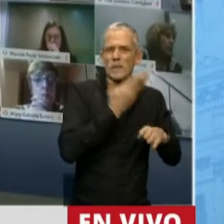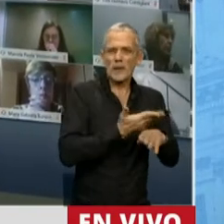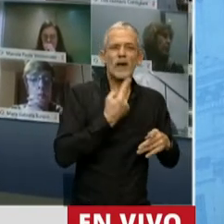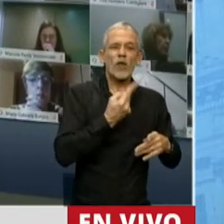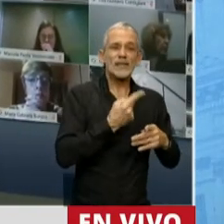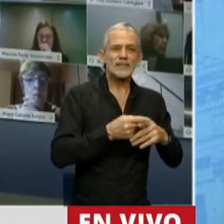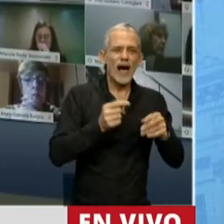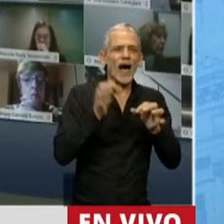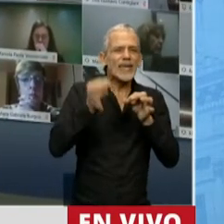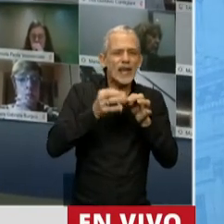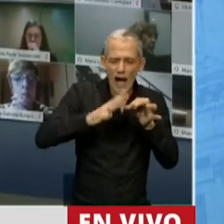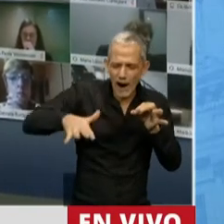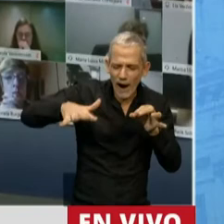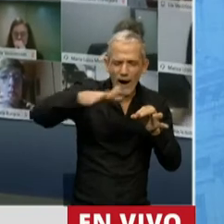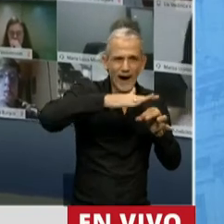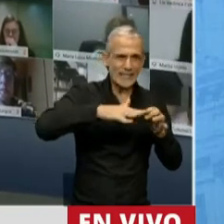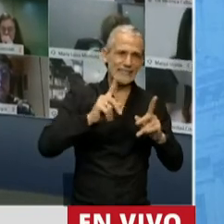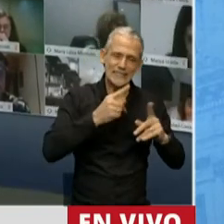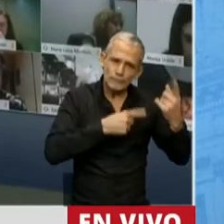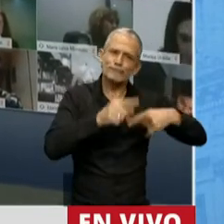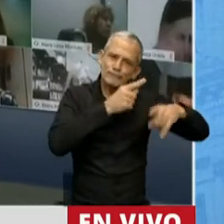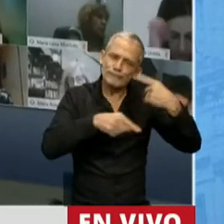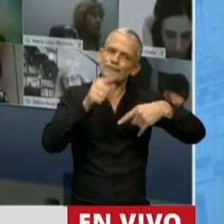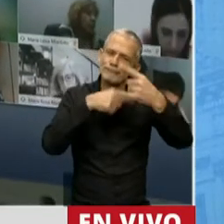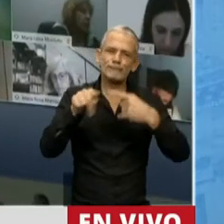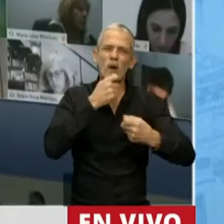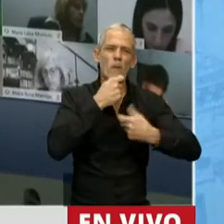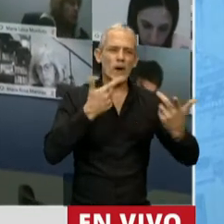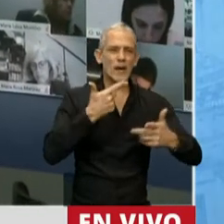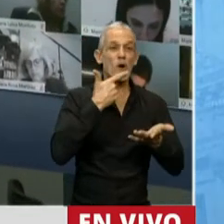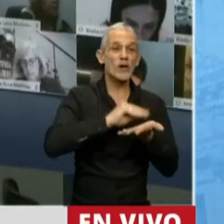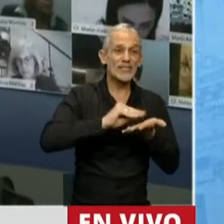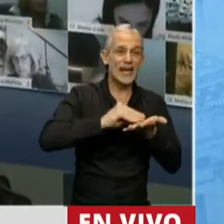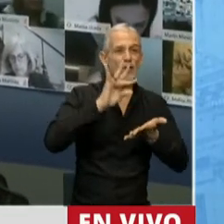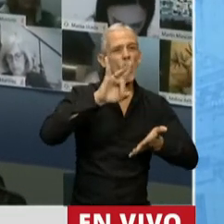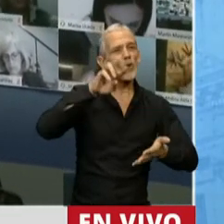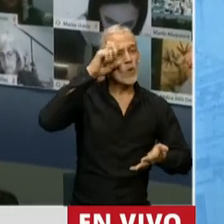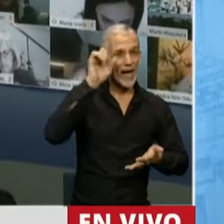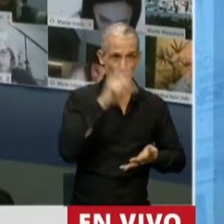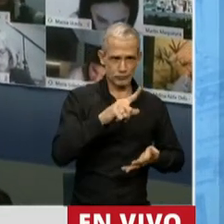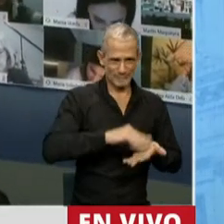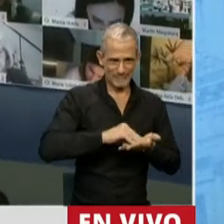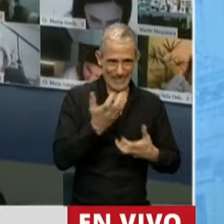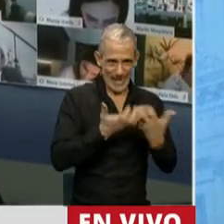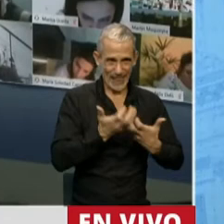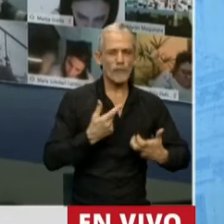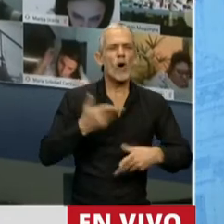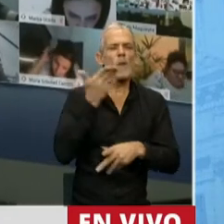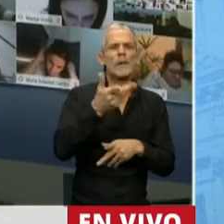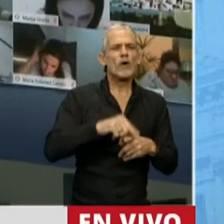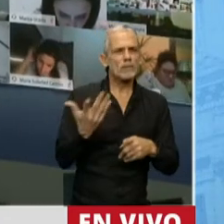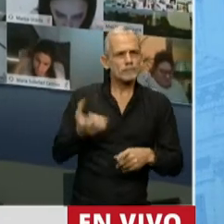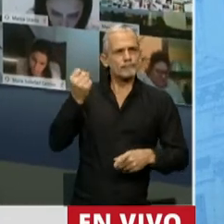circundantes y a través de distintas gestiones con, por ejemplo, la senadora Duré de nuestra provincia, se pidió que se